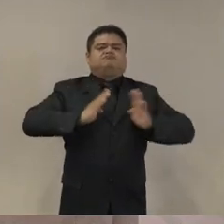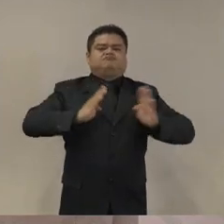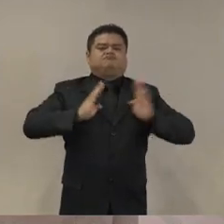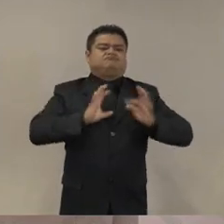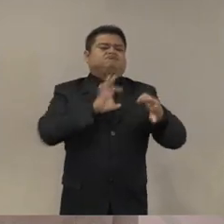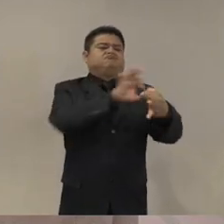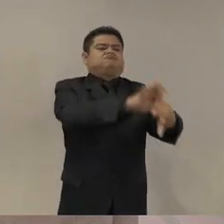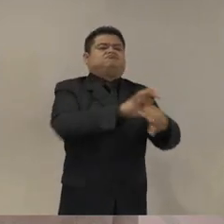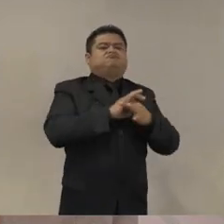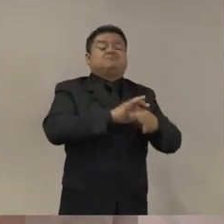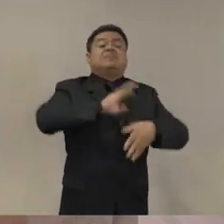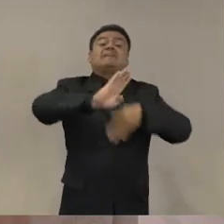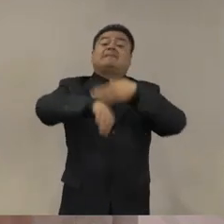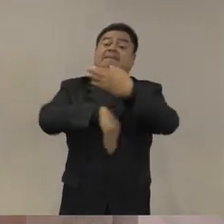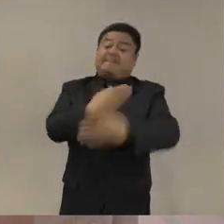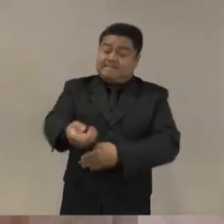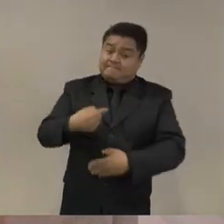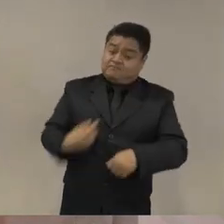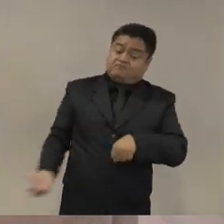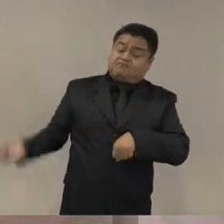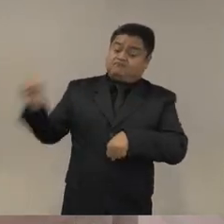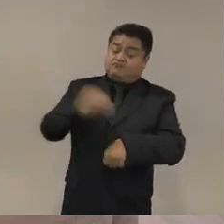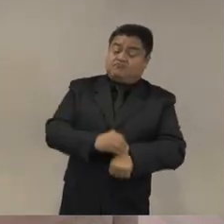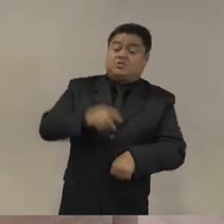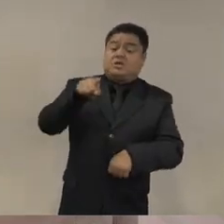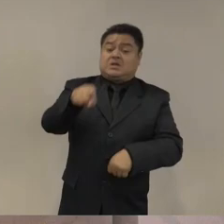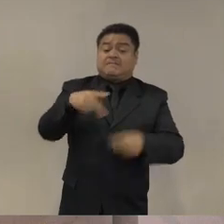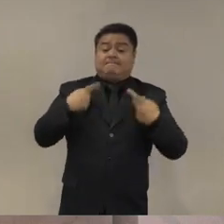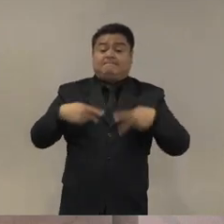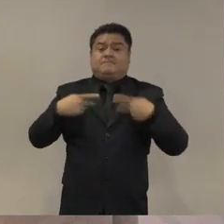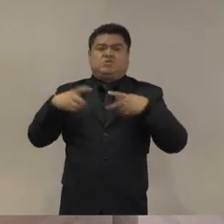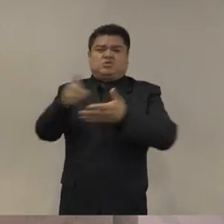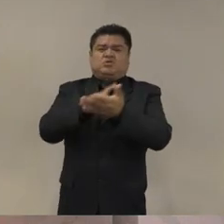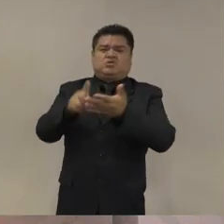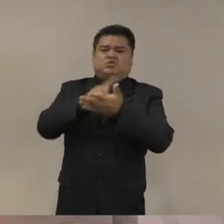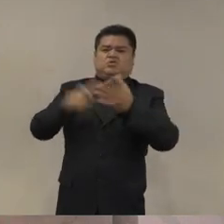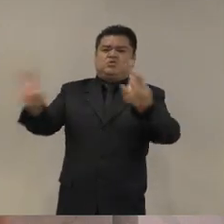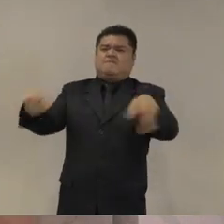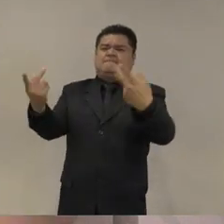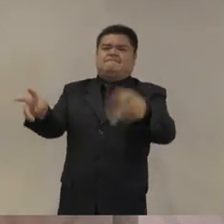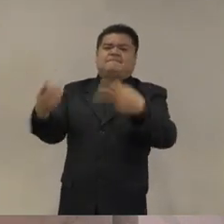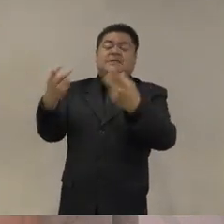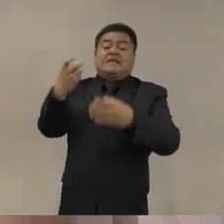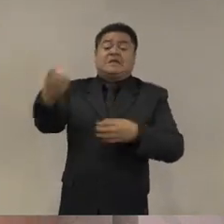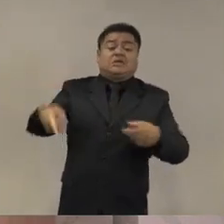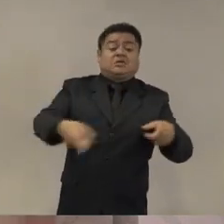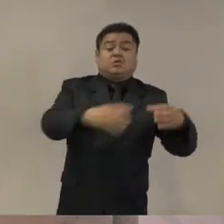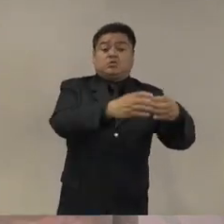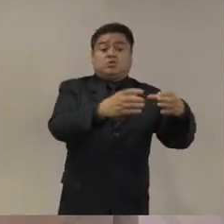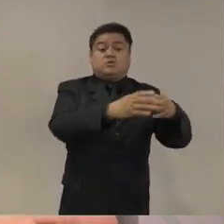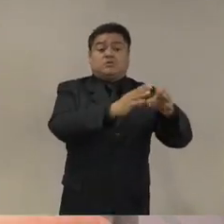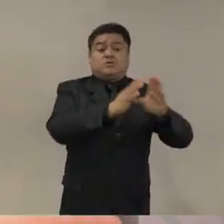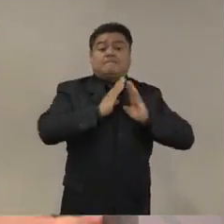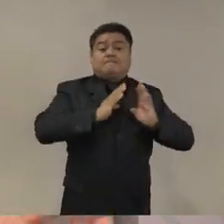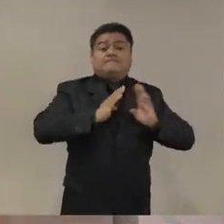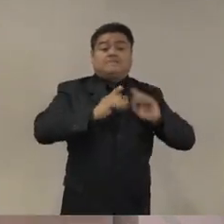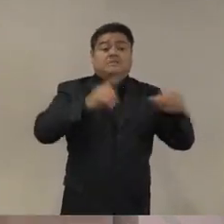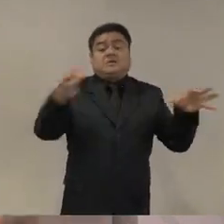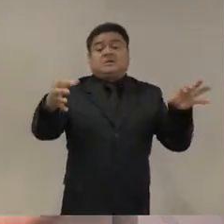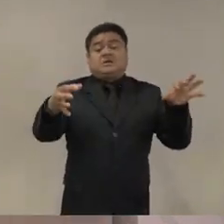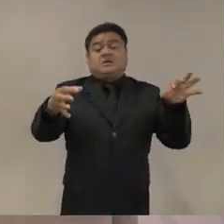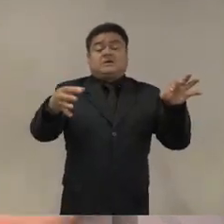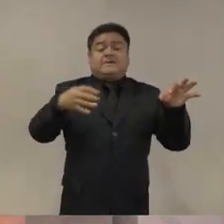tema del narcotráfico en donde no mencioné cómo estamos umbilicalmente atados con las fases de consumo de Estados Unidos